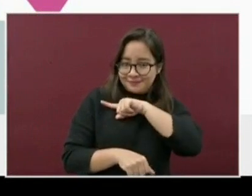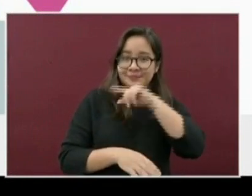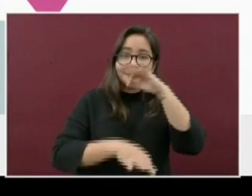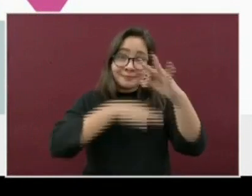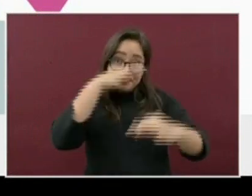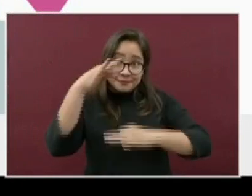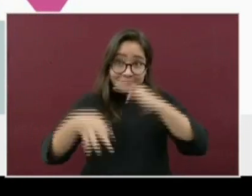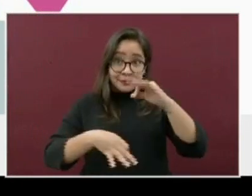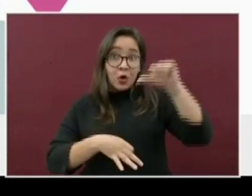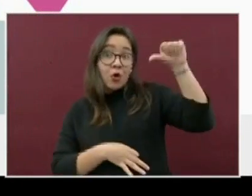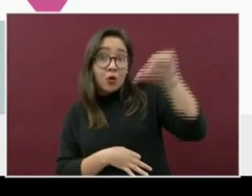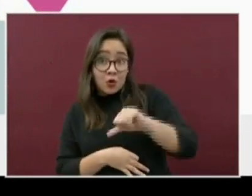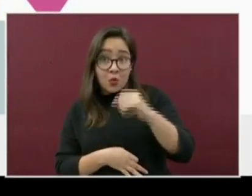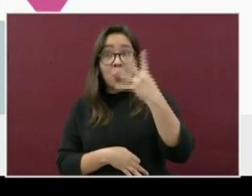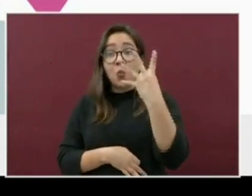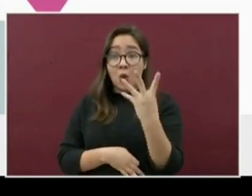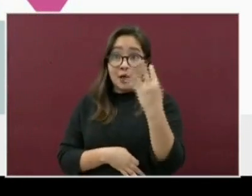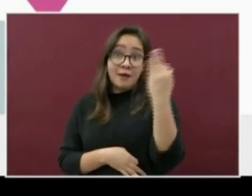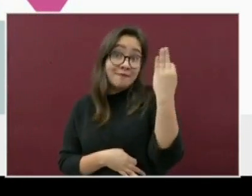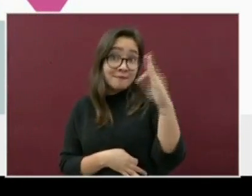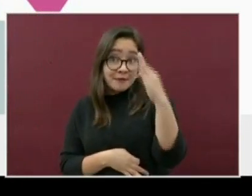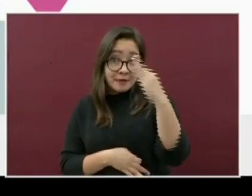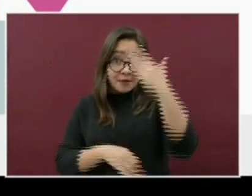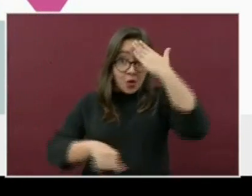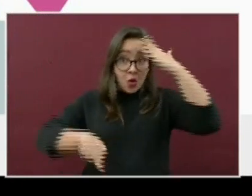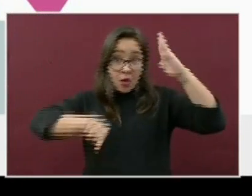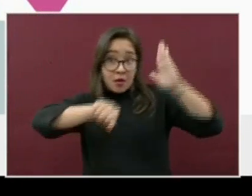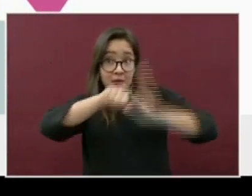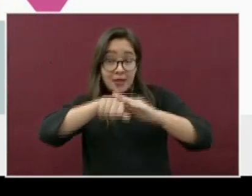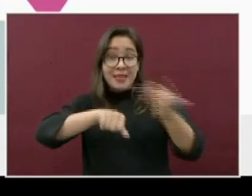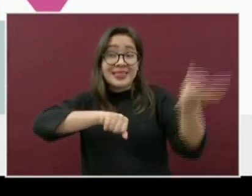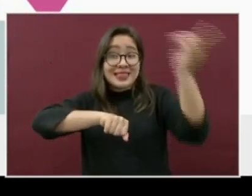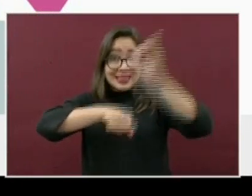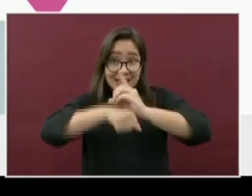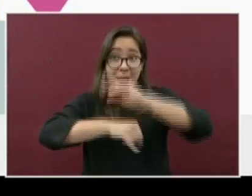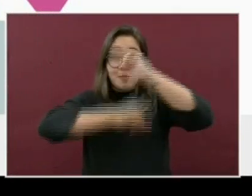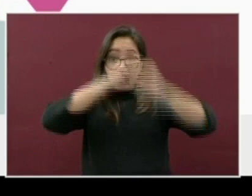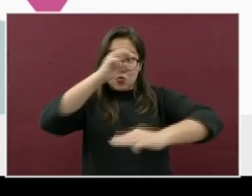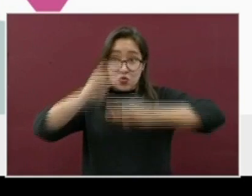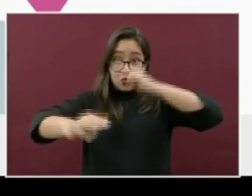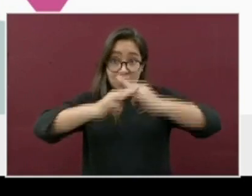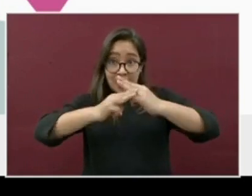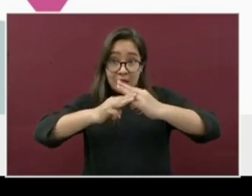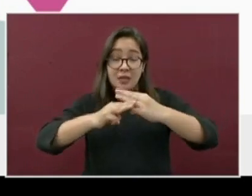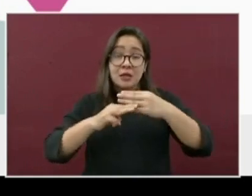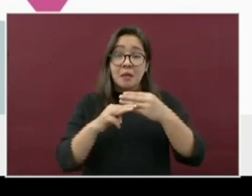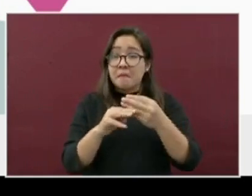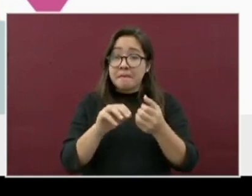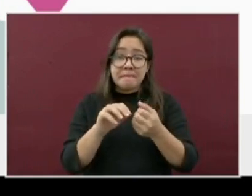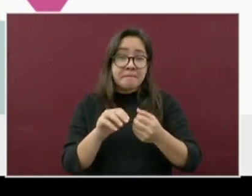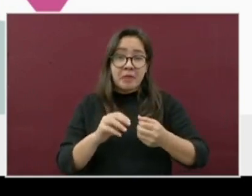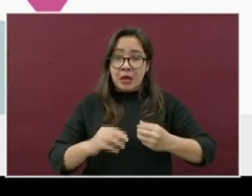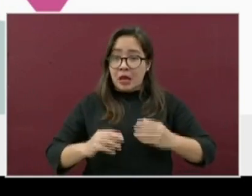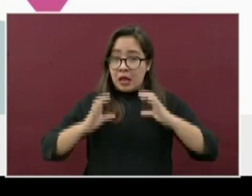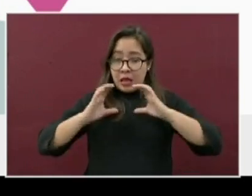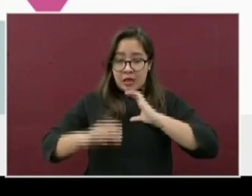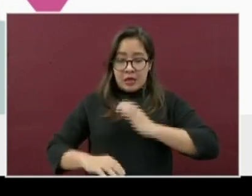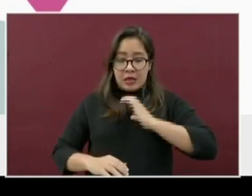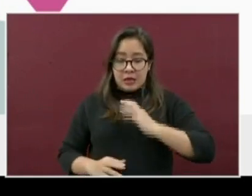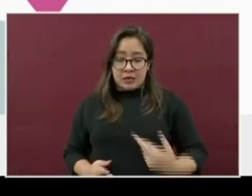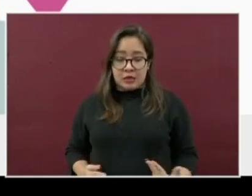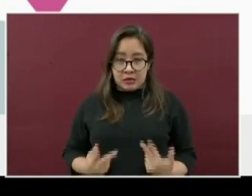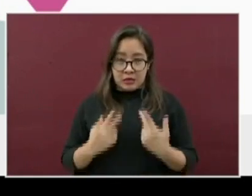que hoy, 4 de febrero, se conmemora el Día Mundial contra el Cáncer, con el objetivo de aumentar en la población